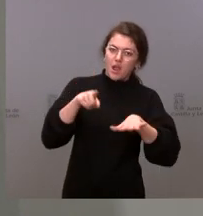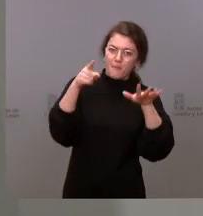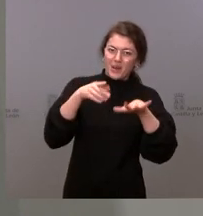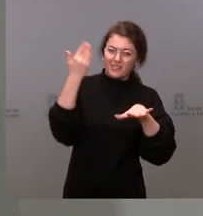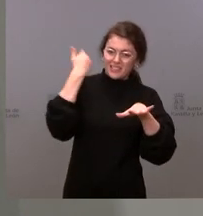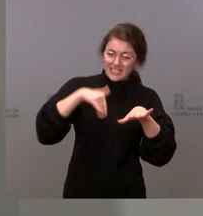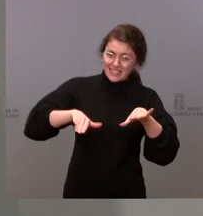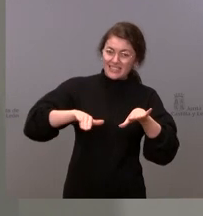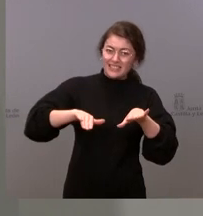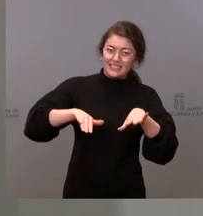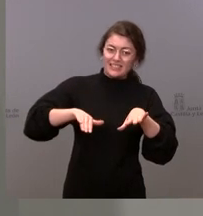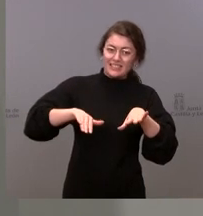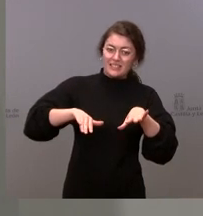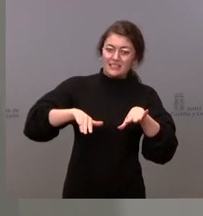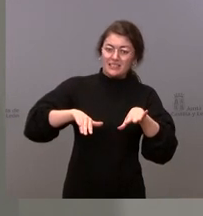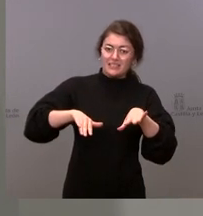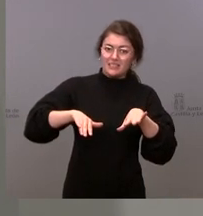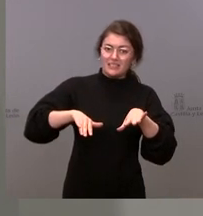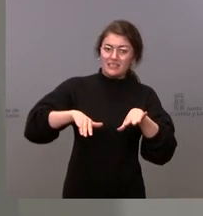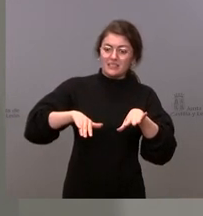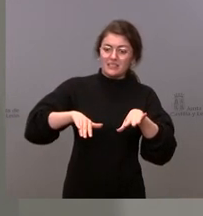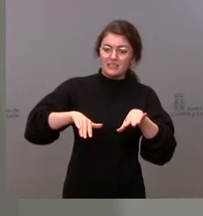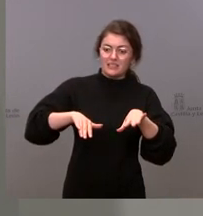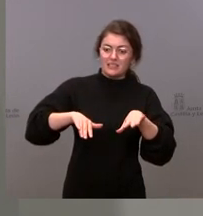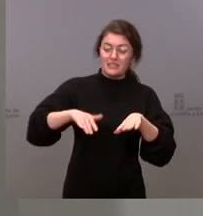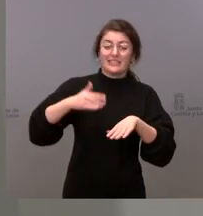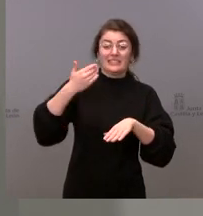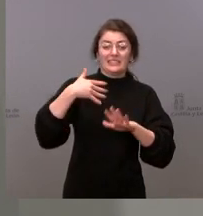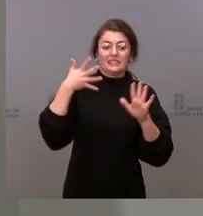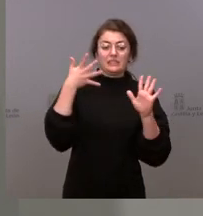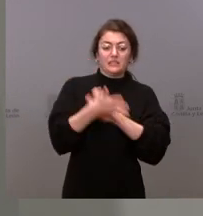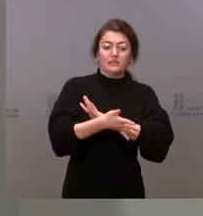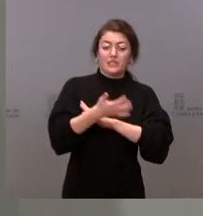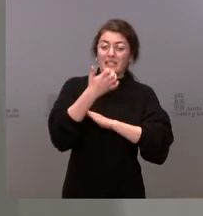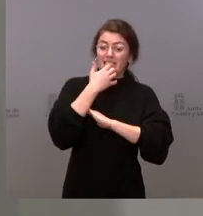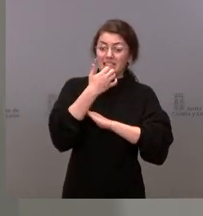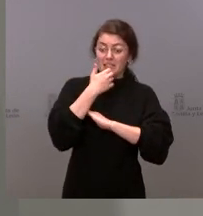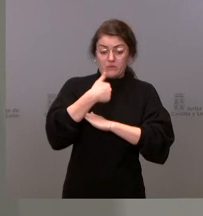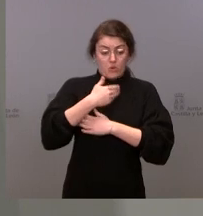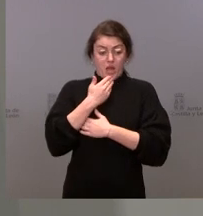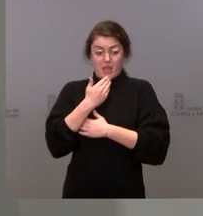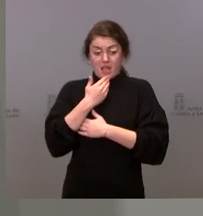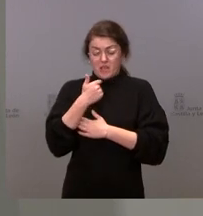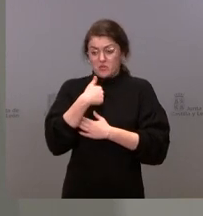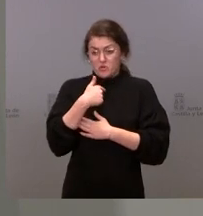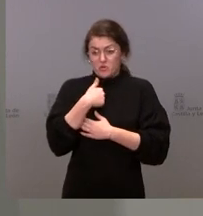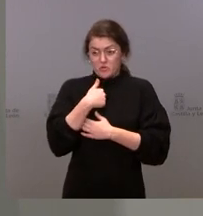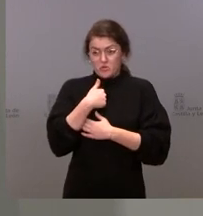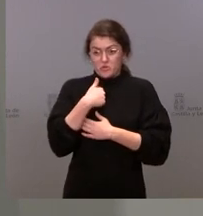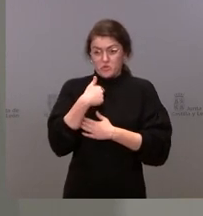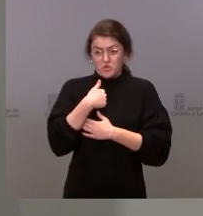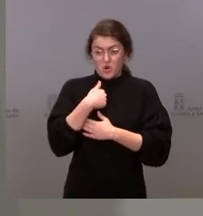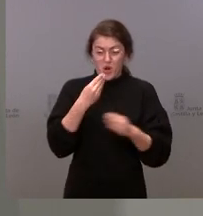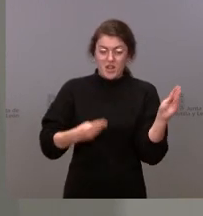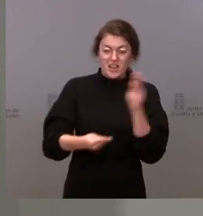quienes están concretamente por debajo de mi edad, que yo soy del 16 del 6 y